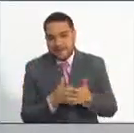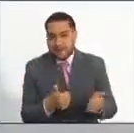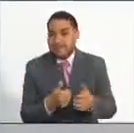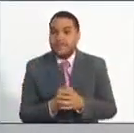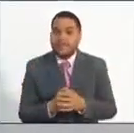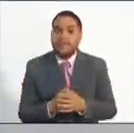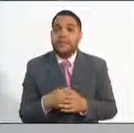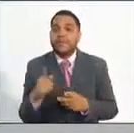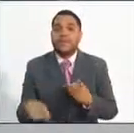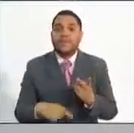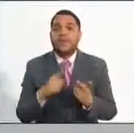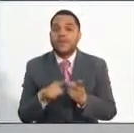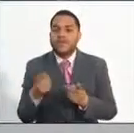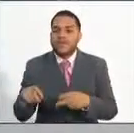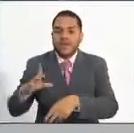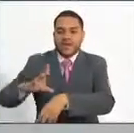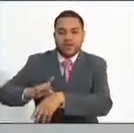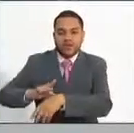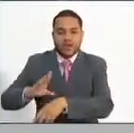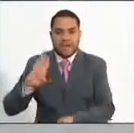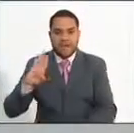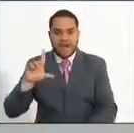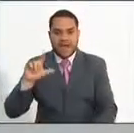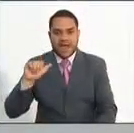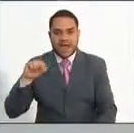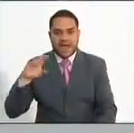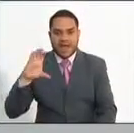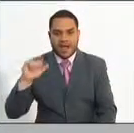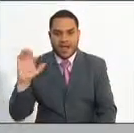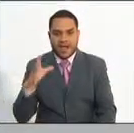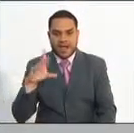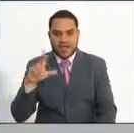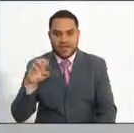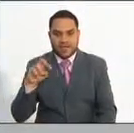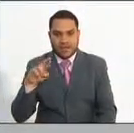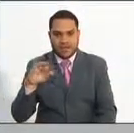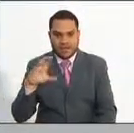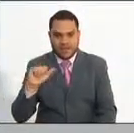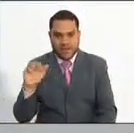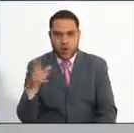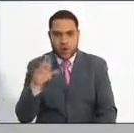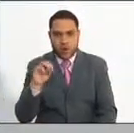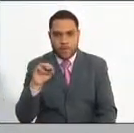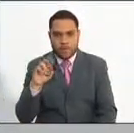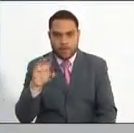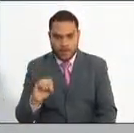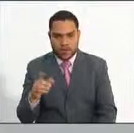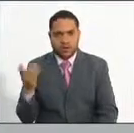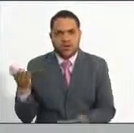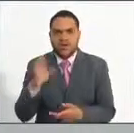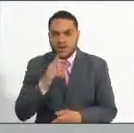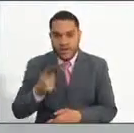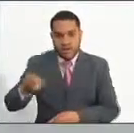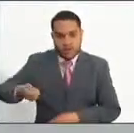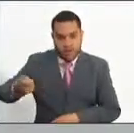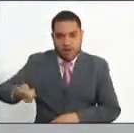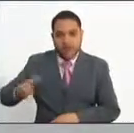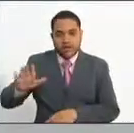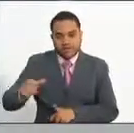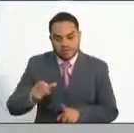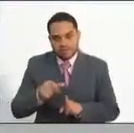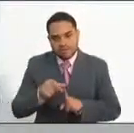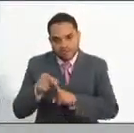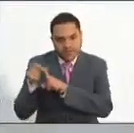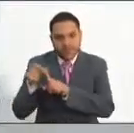continuamos con la doctora Blanca Clemencia Romero Acevedo, comisionada encargada, abogada con especialización en derecho administrativo,